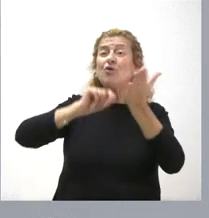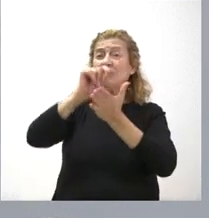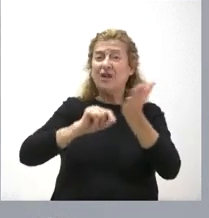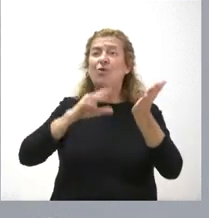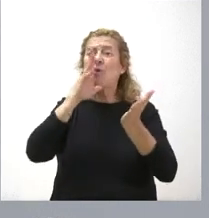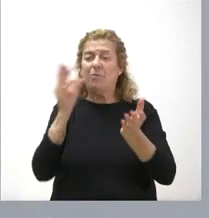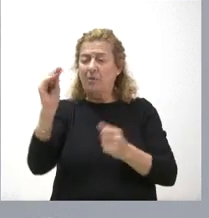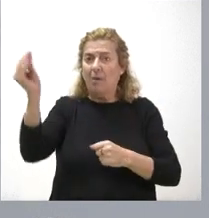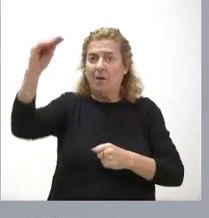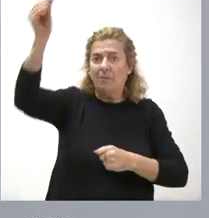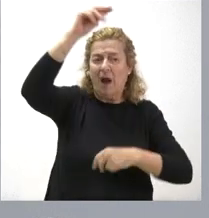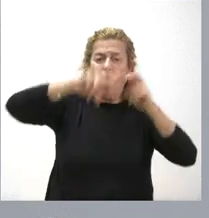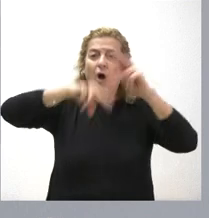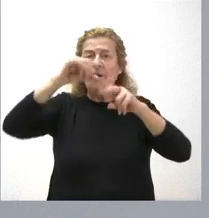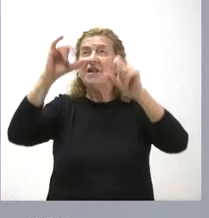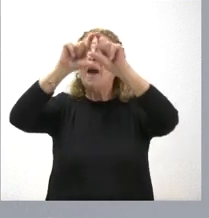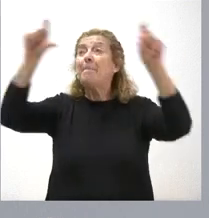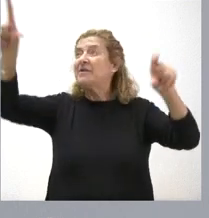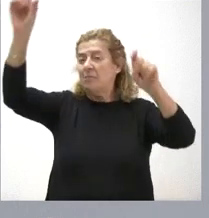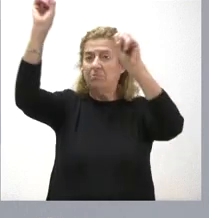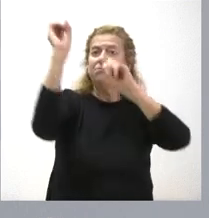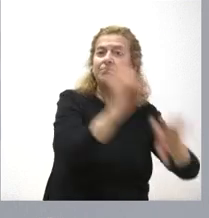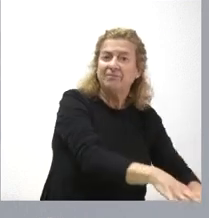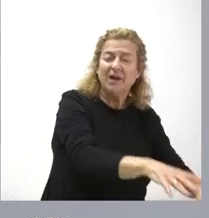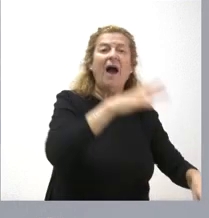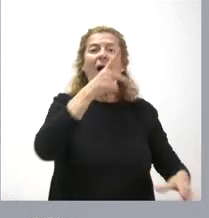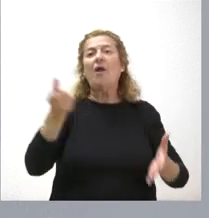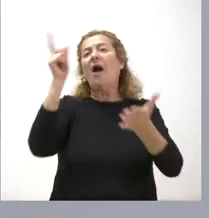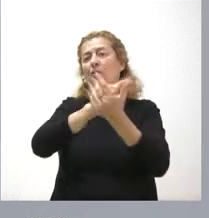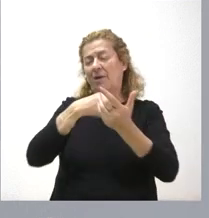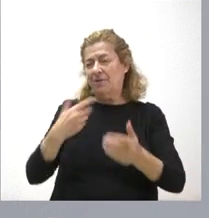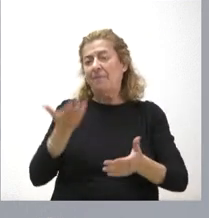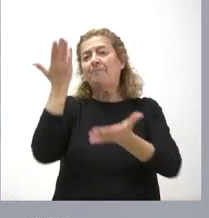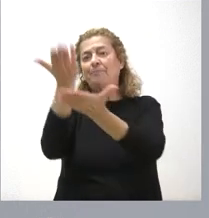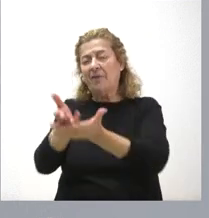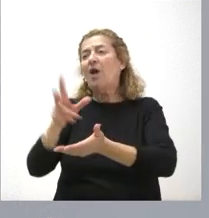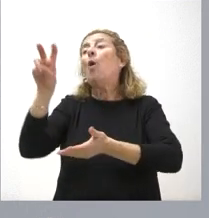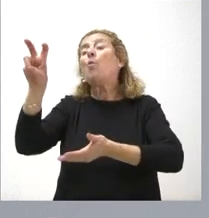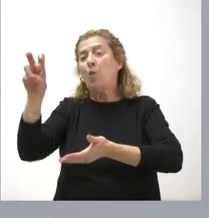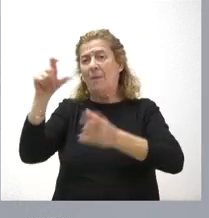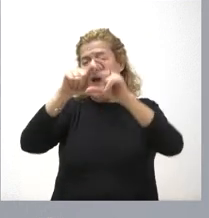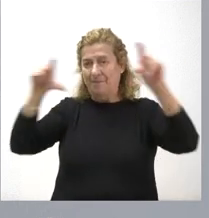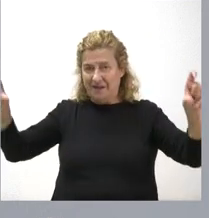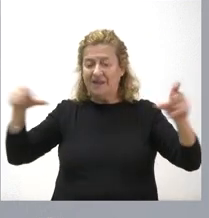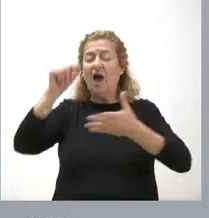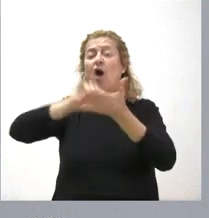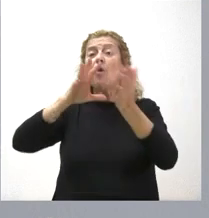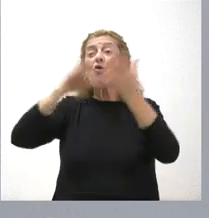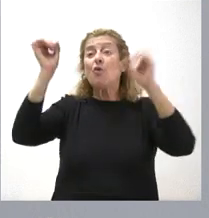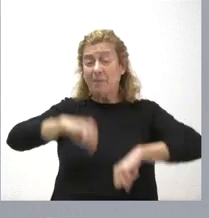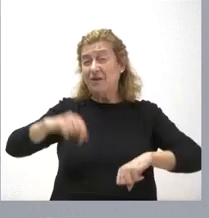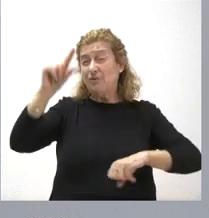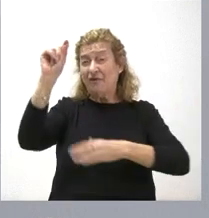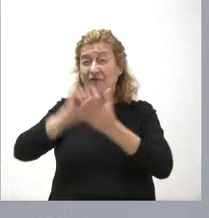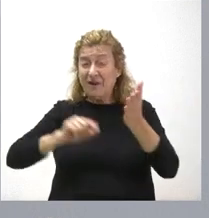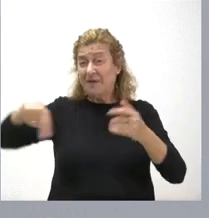las obras y el abandono por la empresa adjudicataria. Se iniciará la licitación de la nueva instalación. El convenio se firma, como saben ustedes,